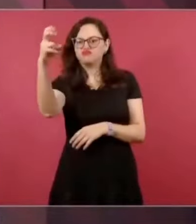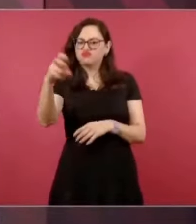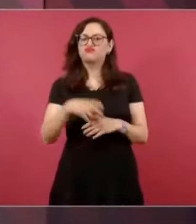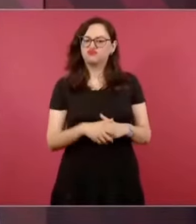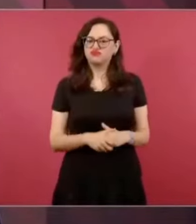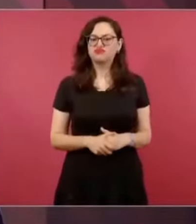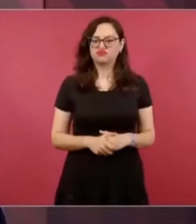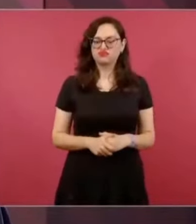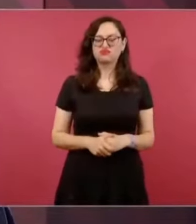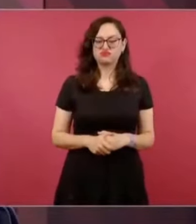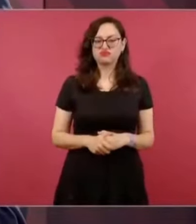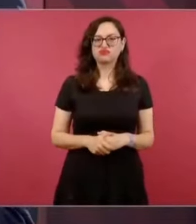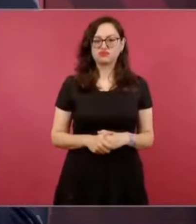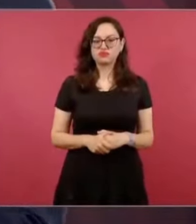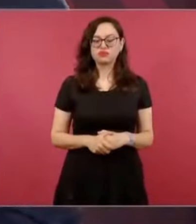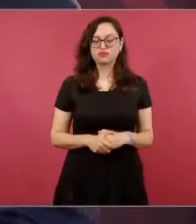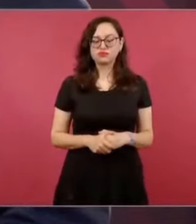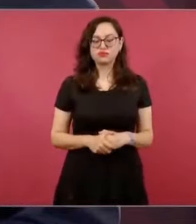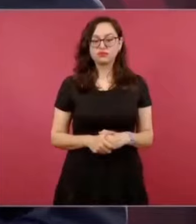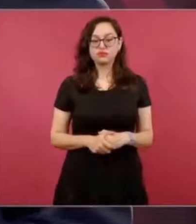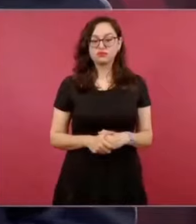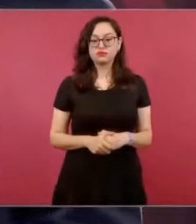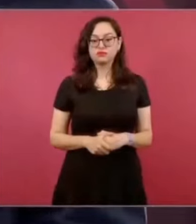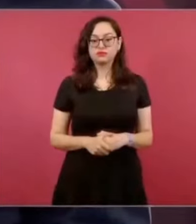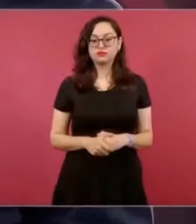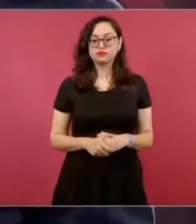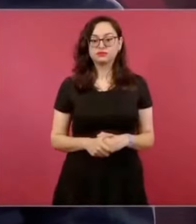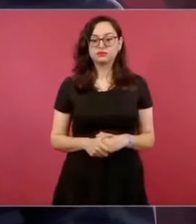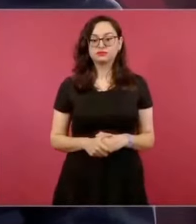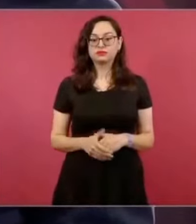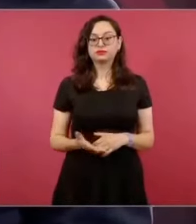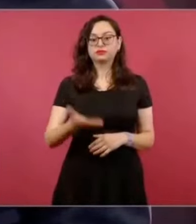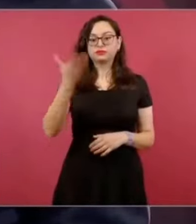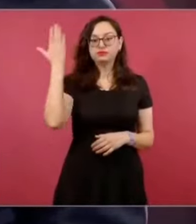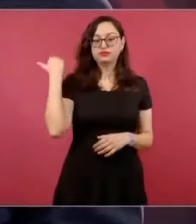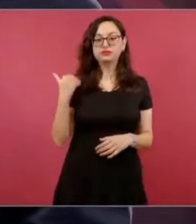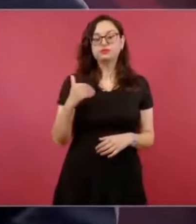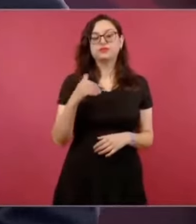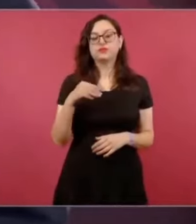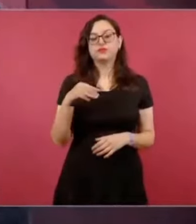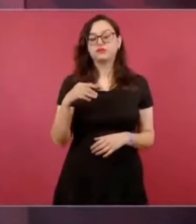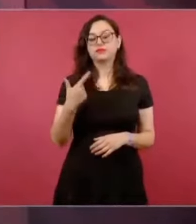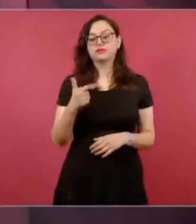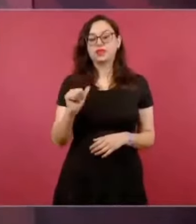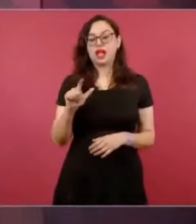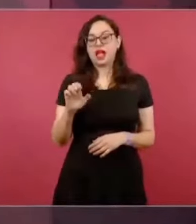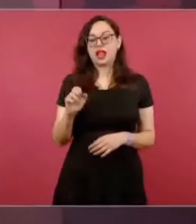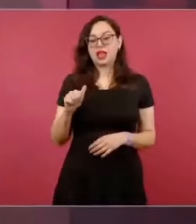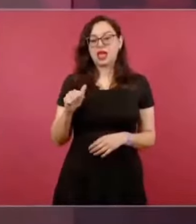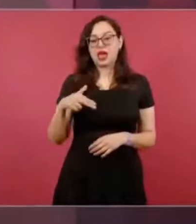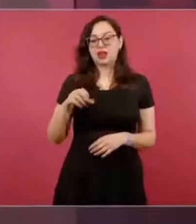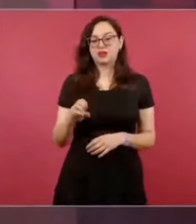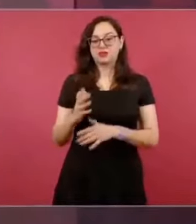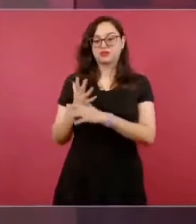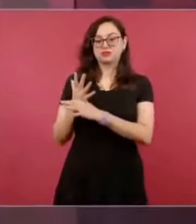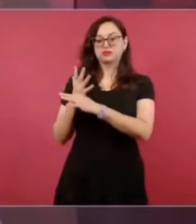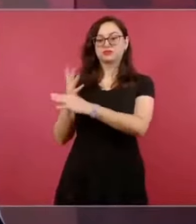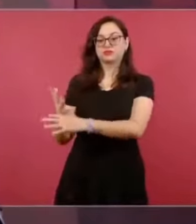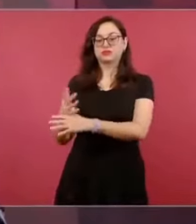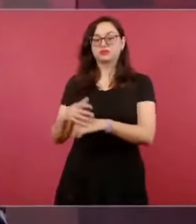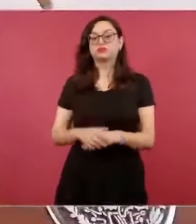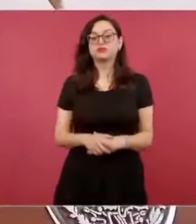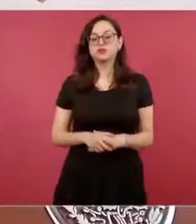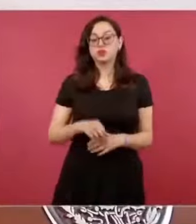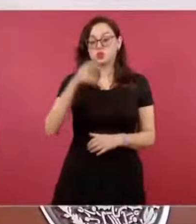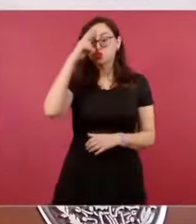el maestro Galeano, la utopía es lo que está a 10 metros de